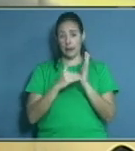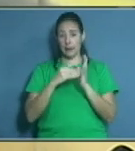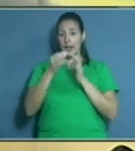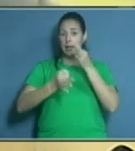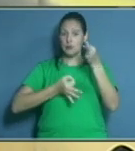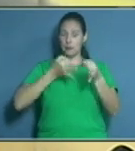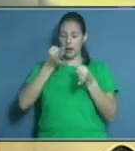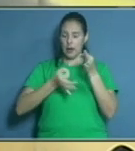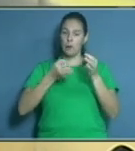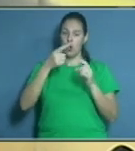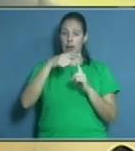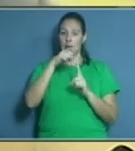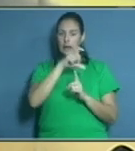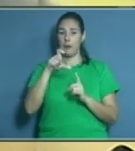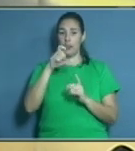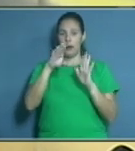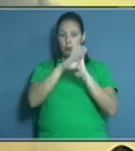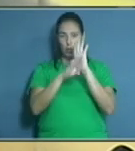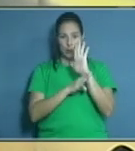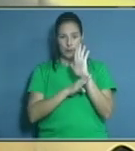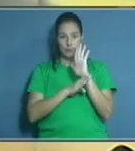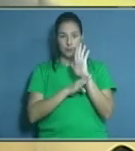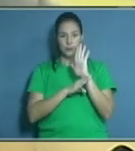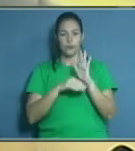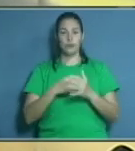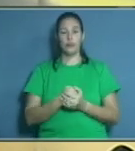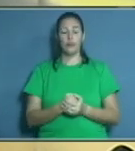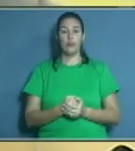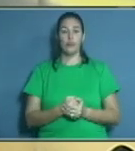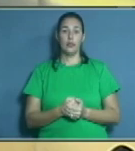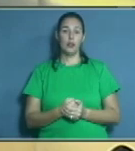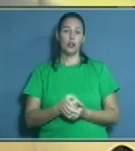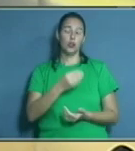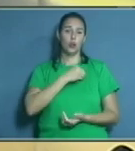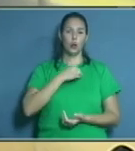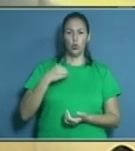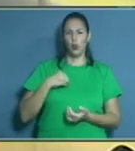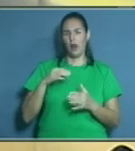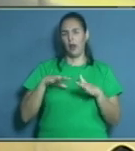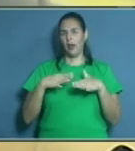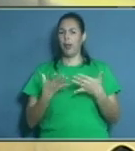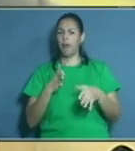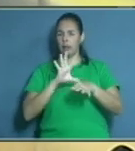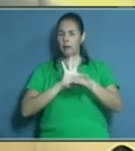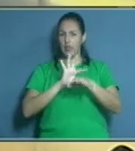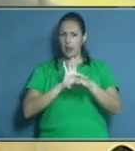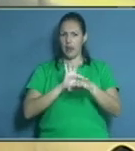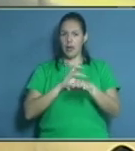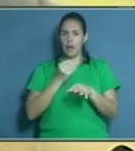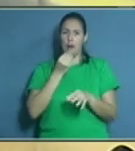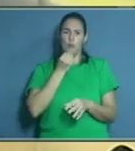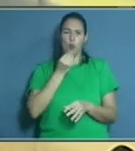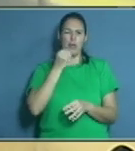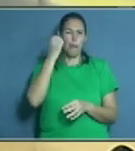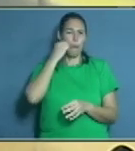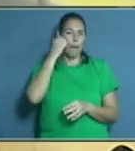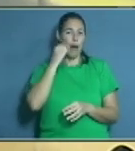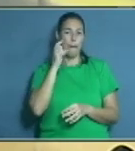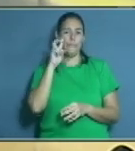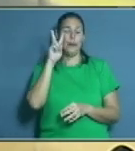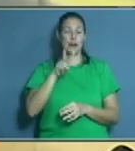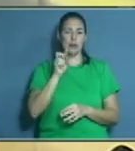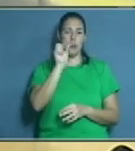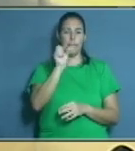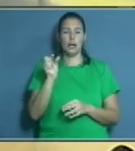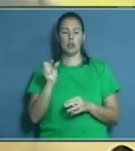en mitos de la salud. Ahora sí, doctora Mildred, ¿qué tipos de afecciones bucales son las más comunes en adultos may